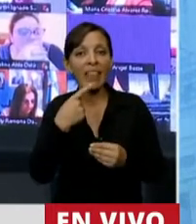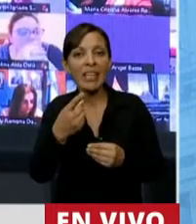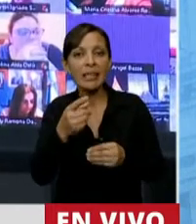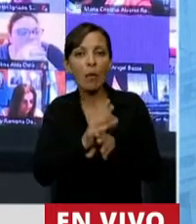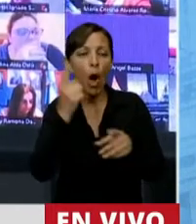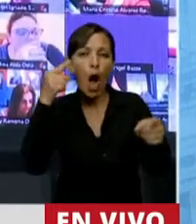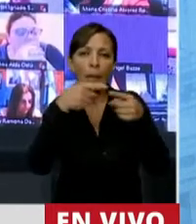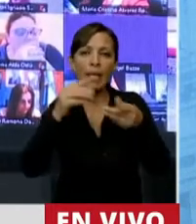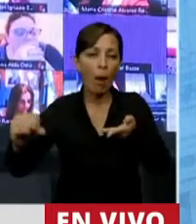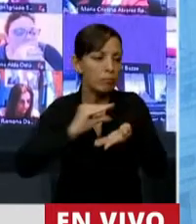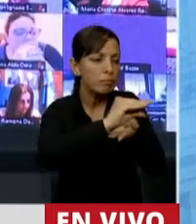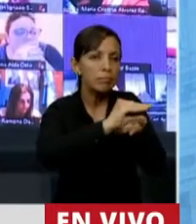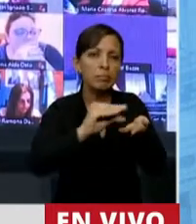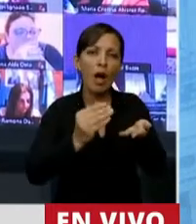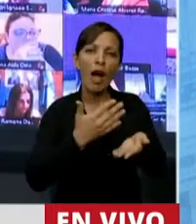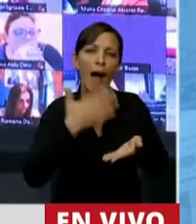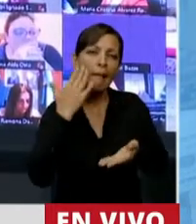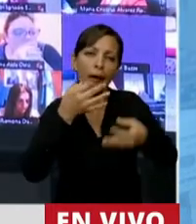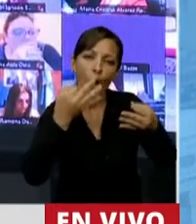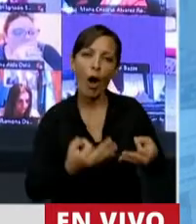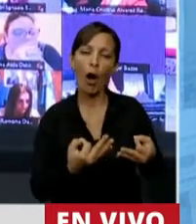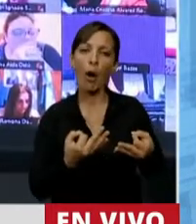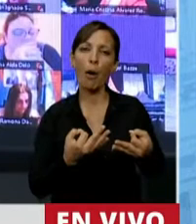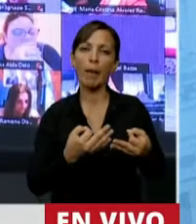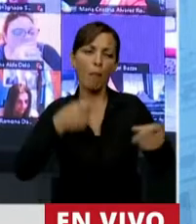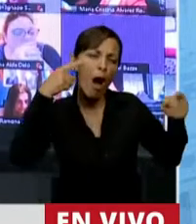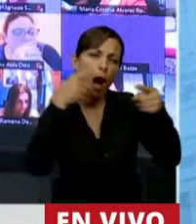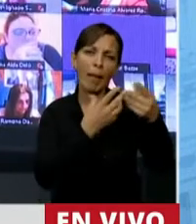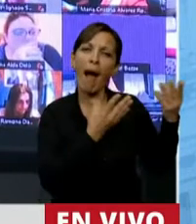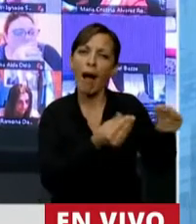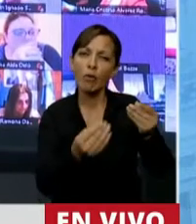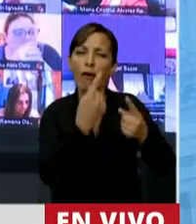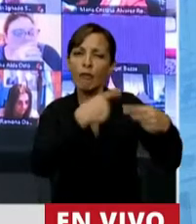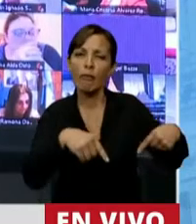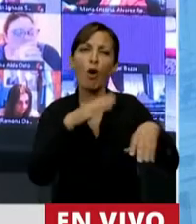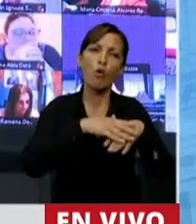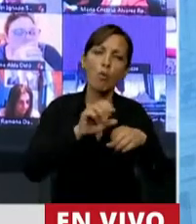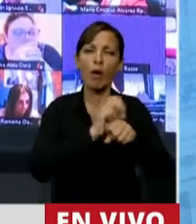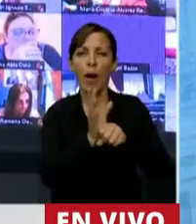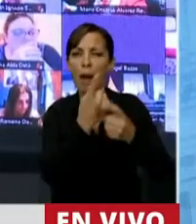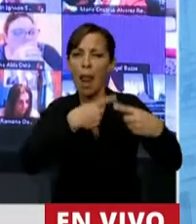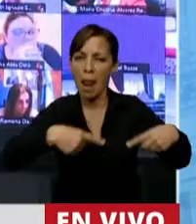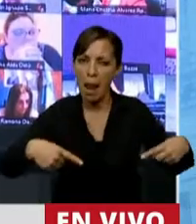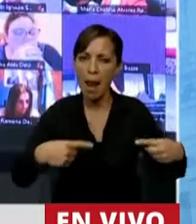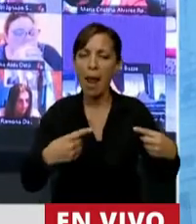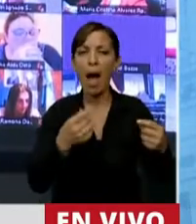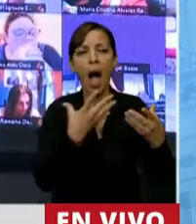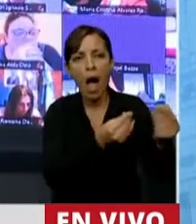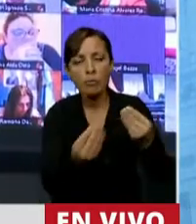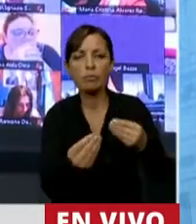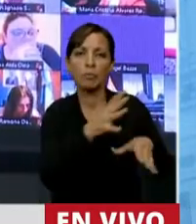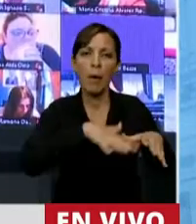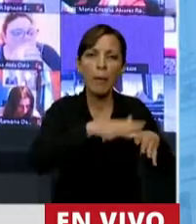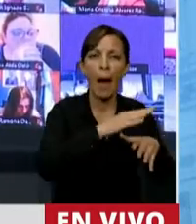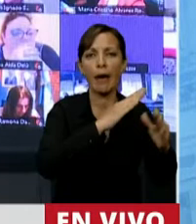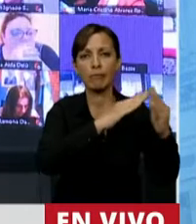nobles. Necesidades vinculadas a todos los efectos que ha tenido el coronavirus. A los barrios populares.